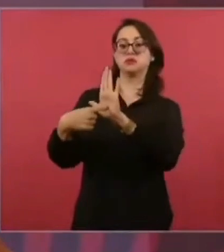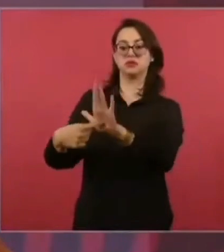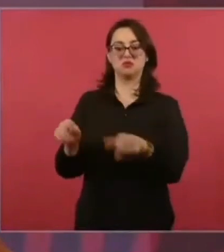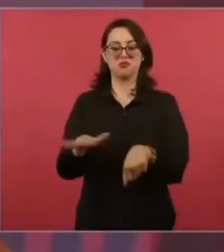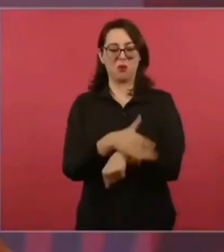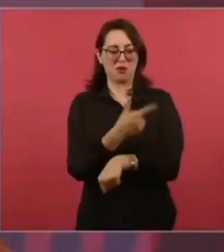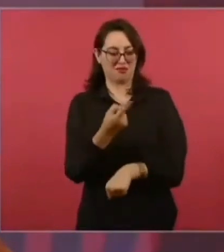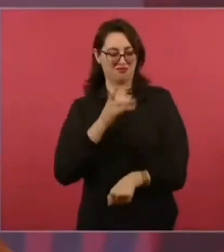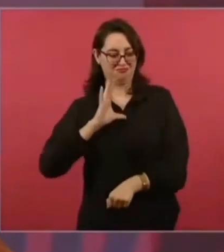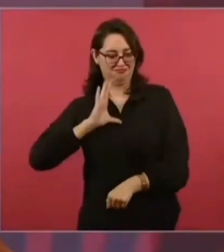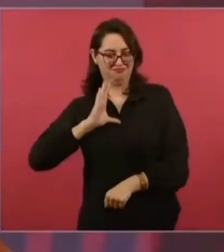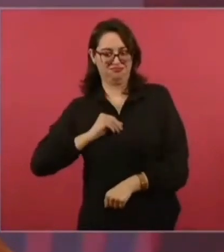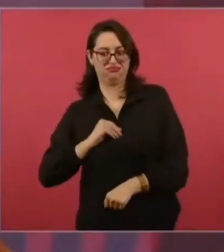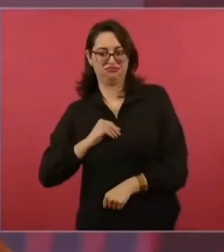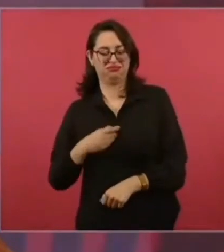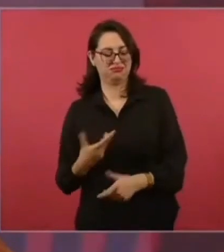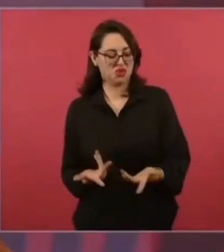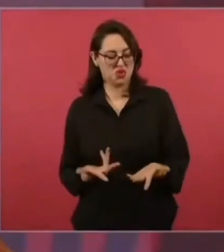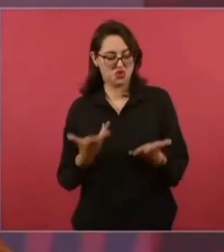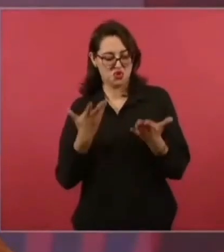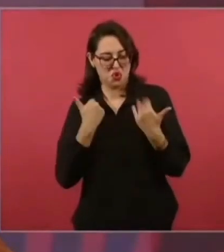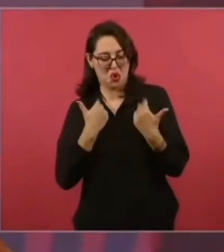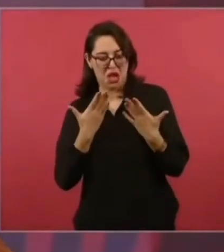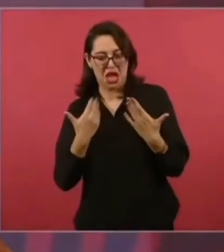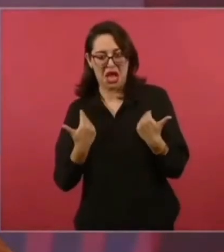De atenciones, de privilegios.